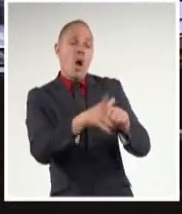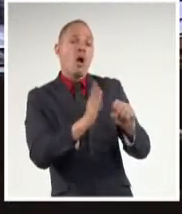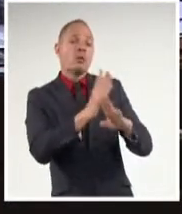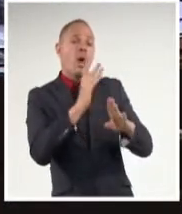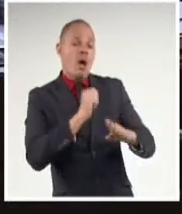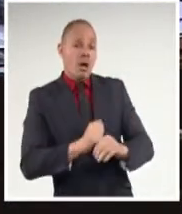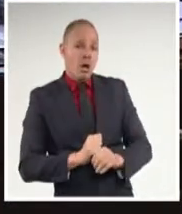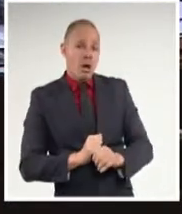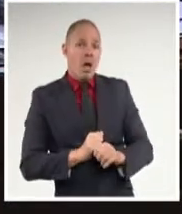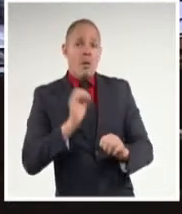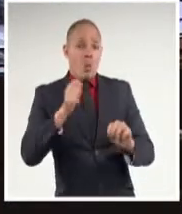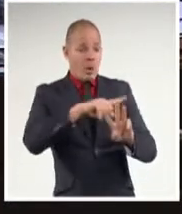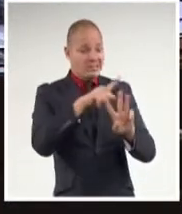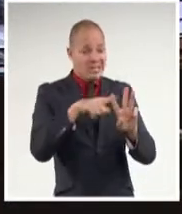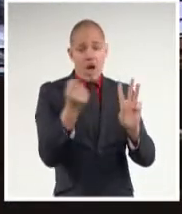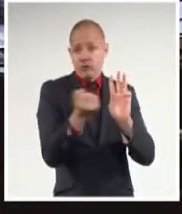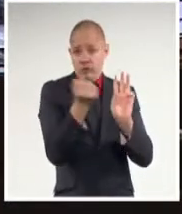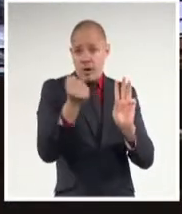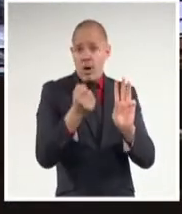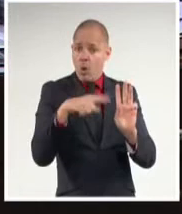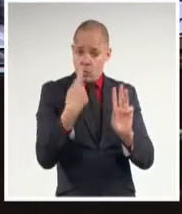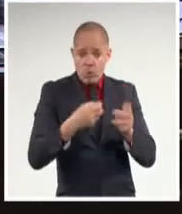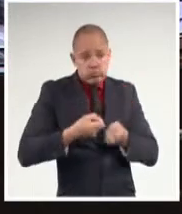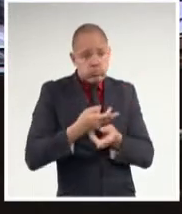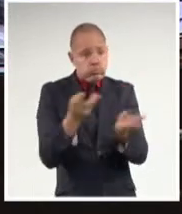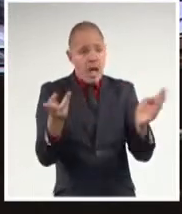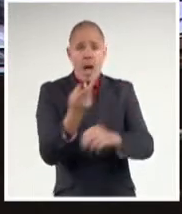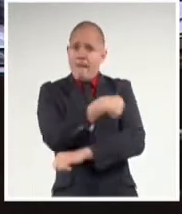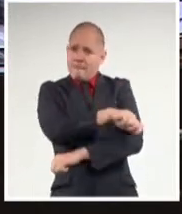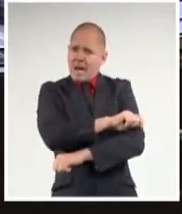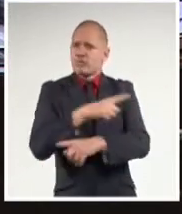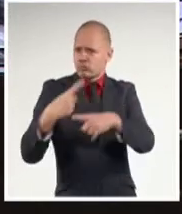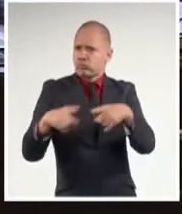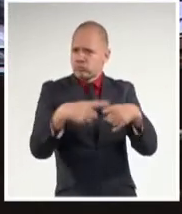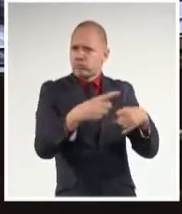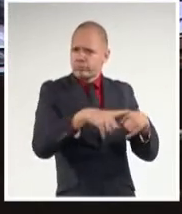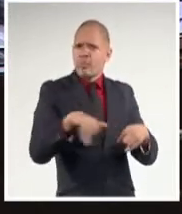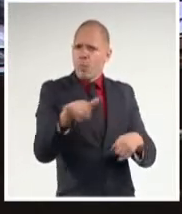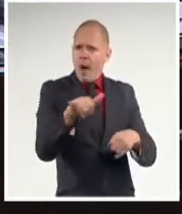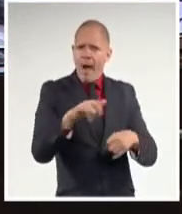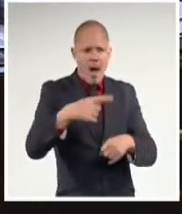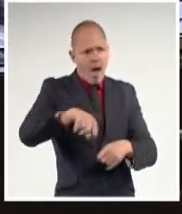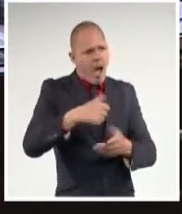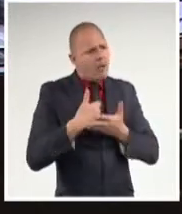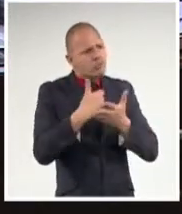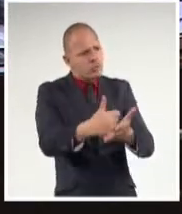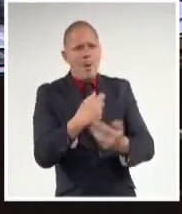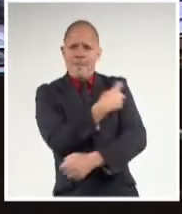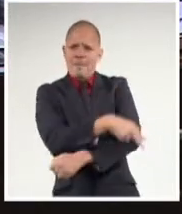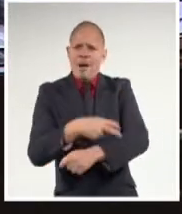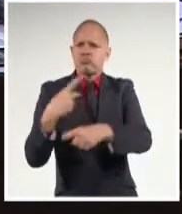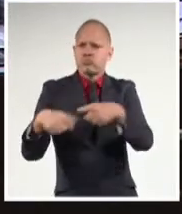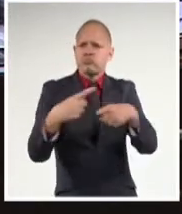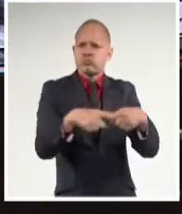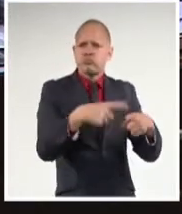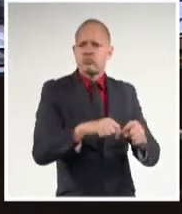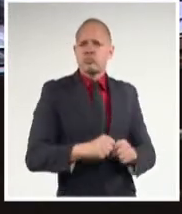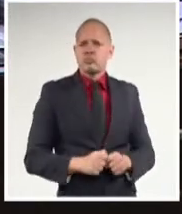podido compartir eso con el mundo, con países de Latinoamérica, que se ha salvado del país.